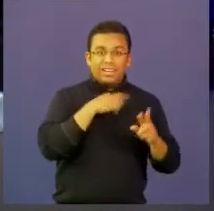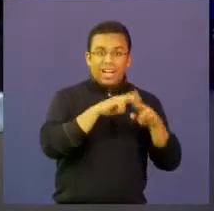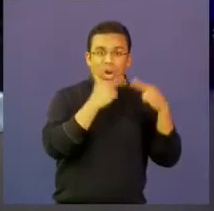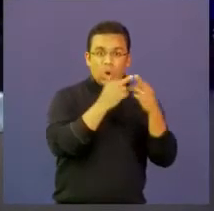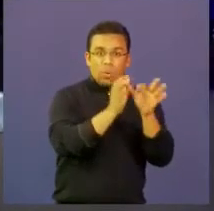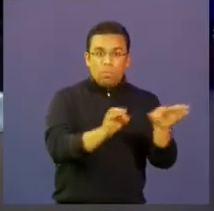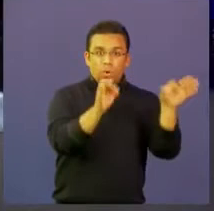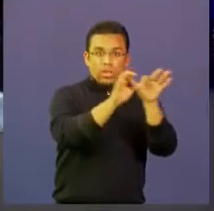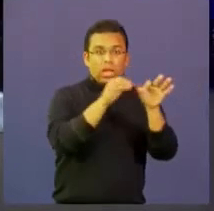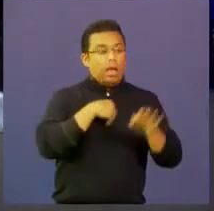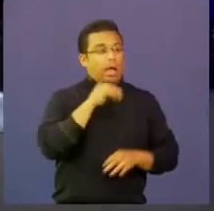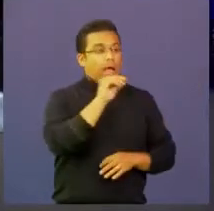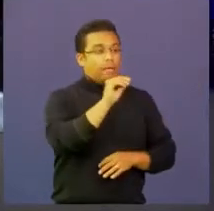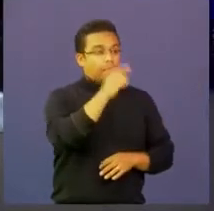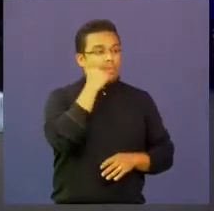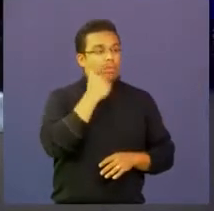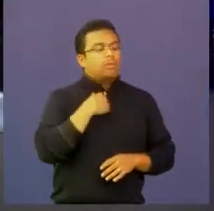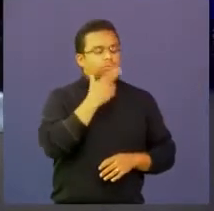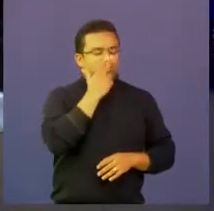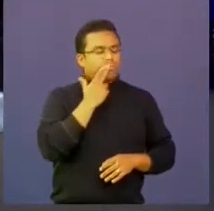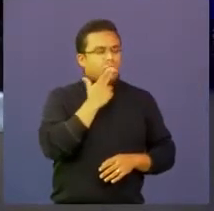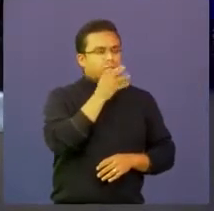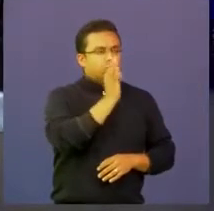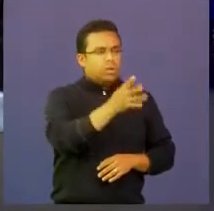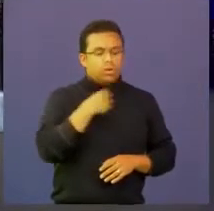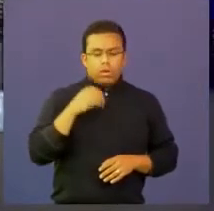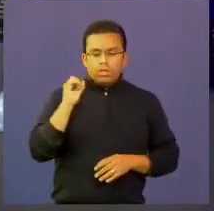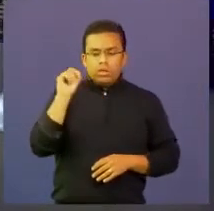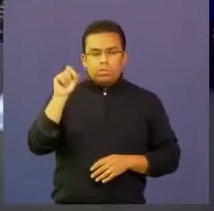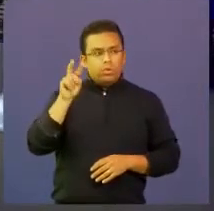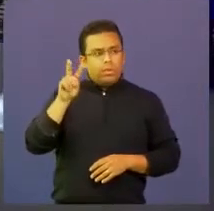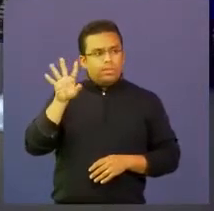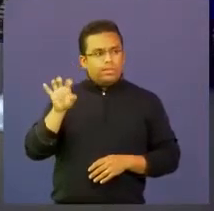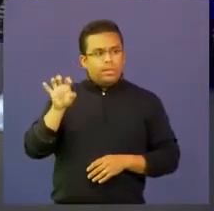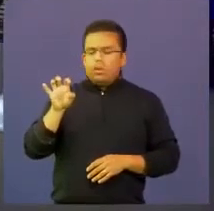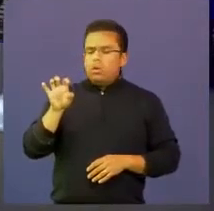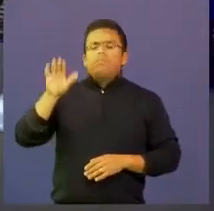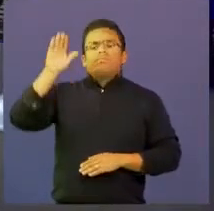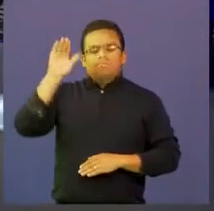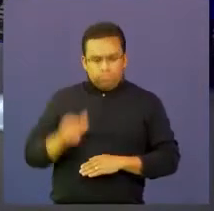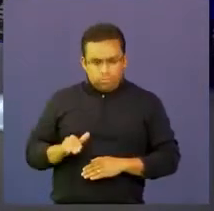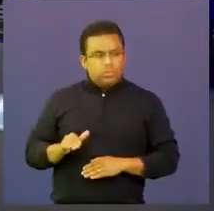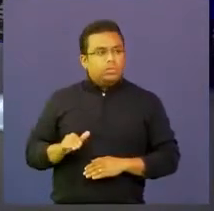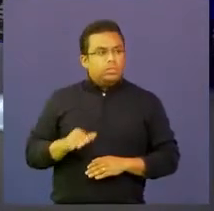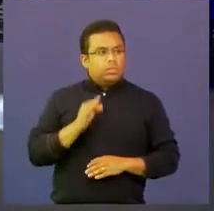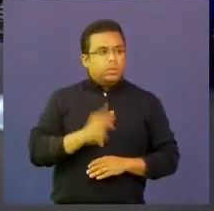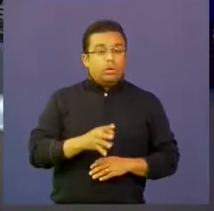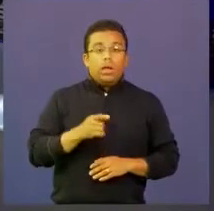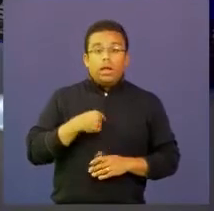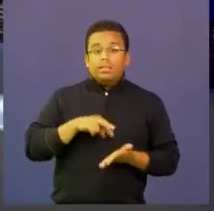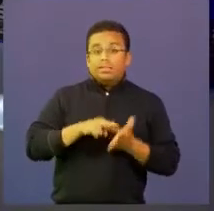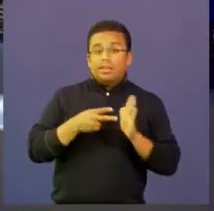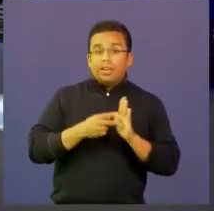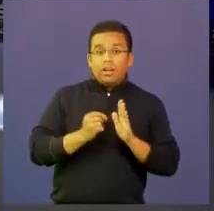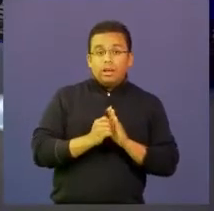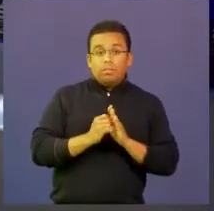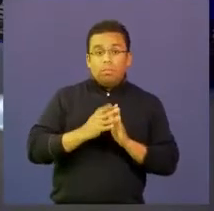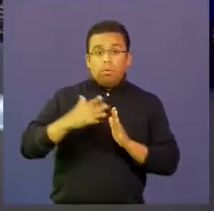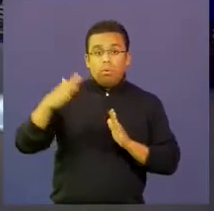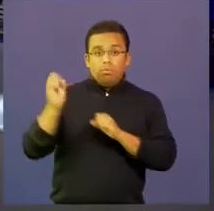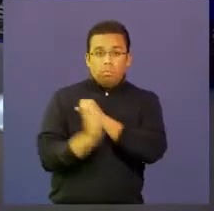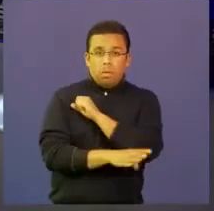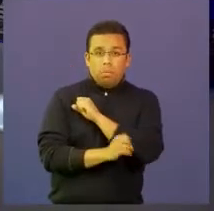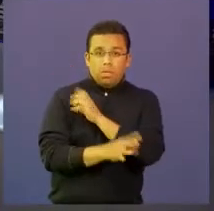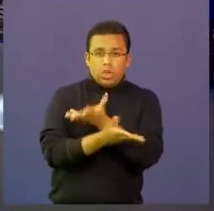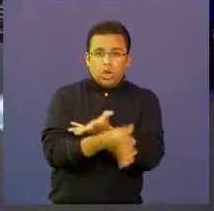este contenido, los chicos empiecen a cambiar de hábitos y generando así, disminuir las emisiones. Ese es, un lado, mi